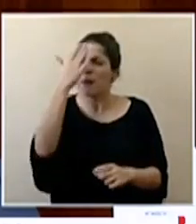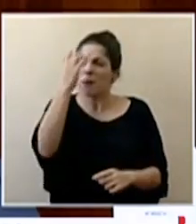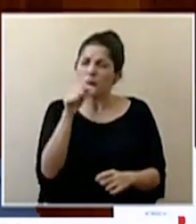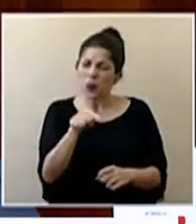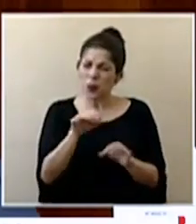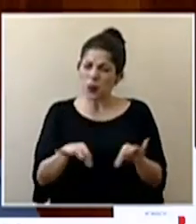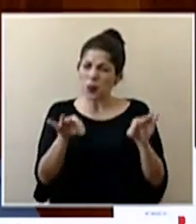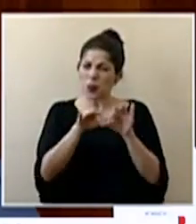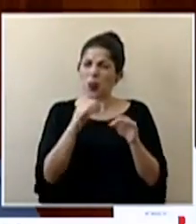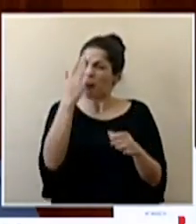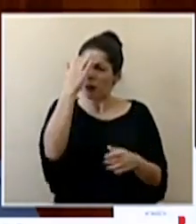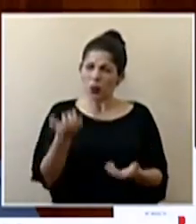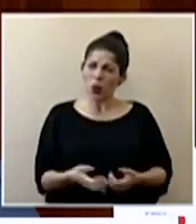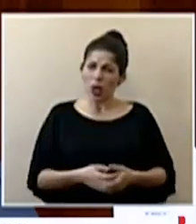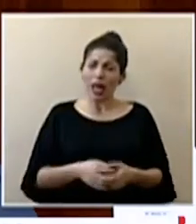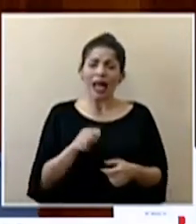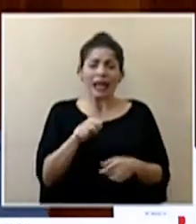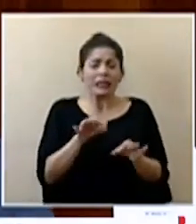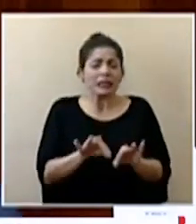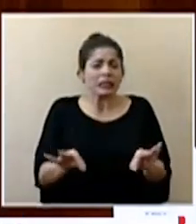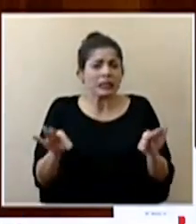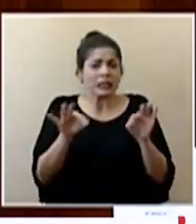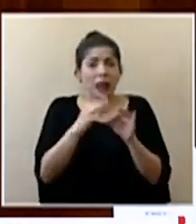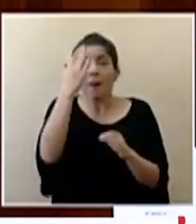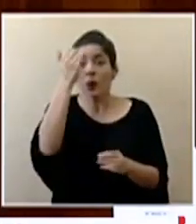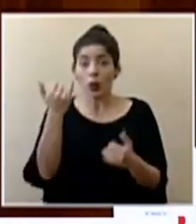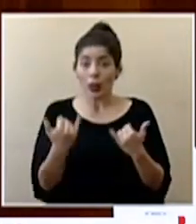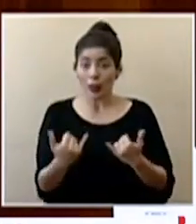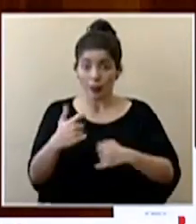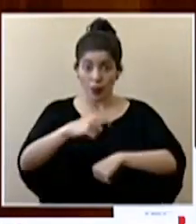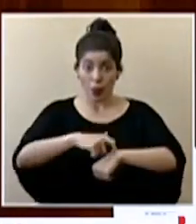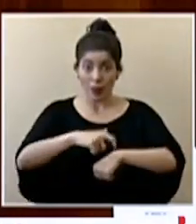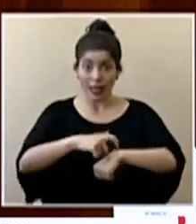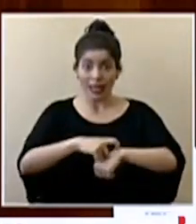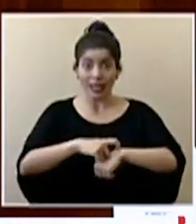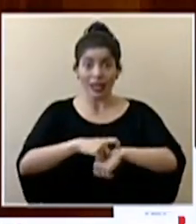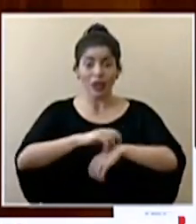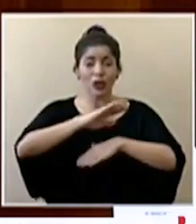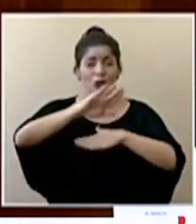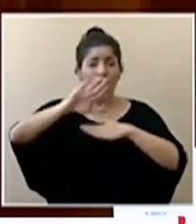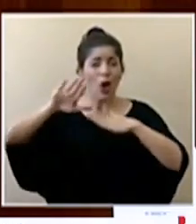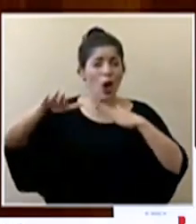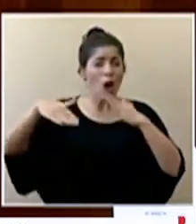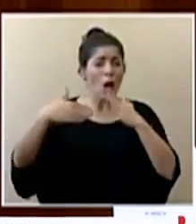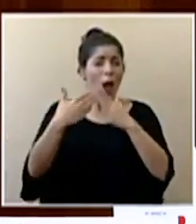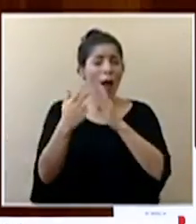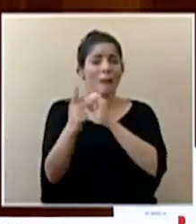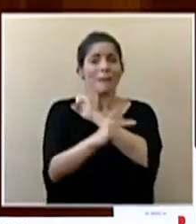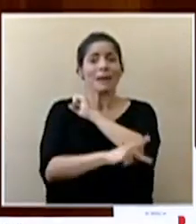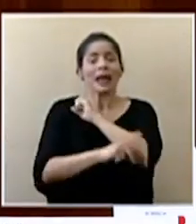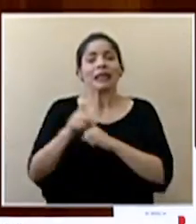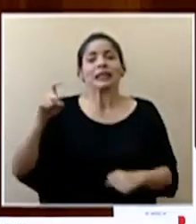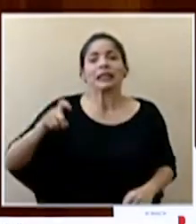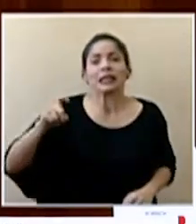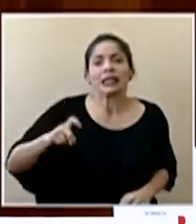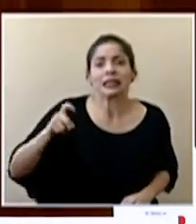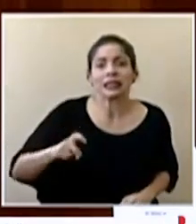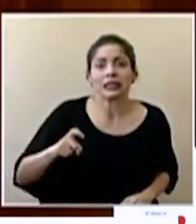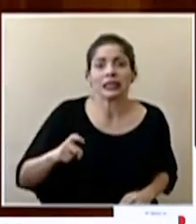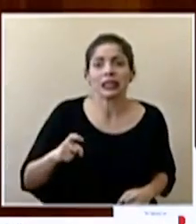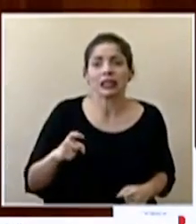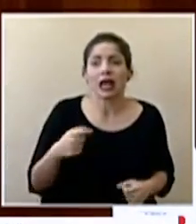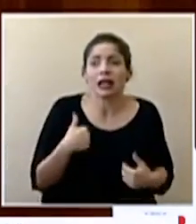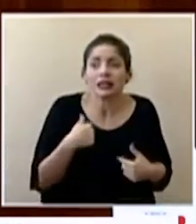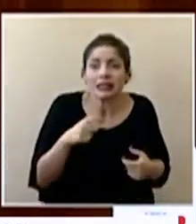importante ese llamado es importantísimo porque en este momento todos los países estamos necesitados de poder